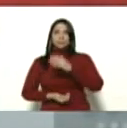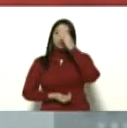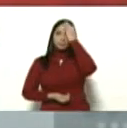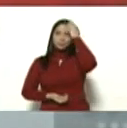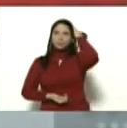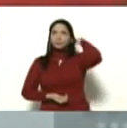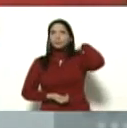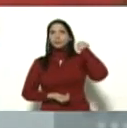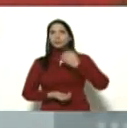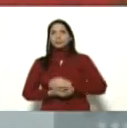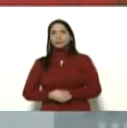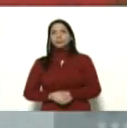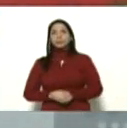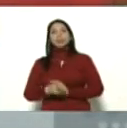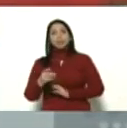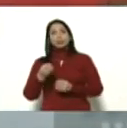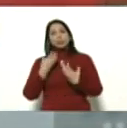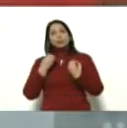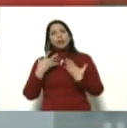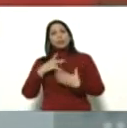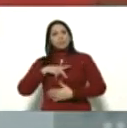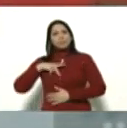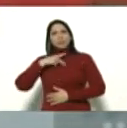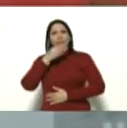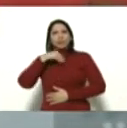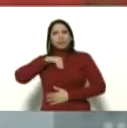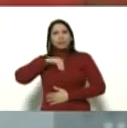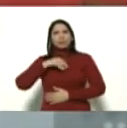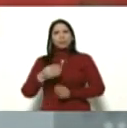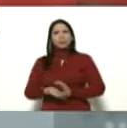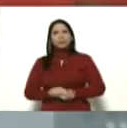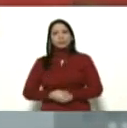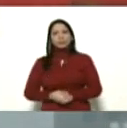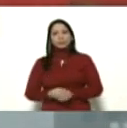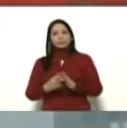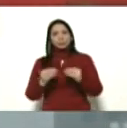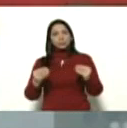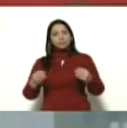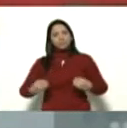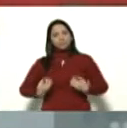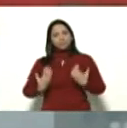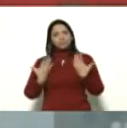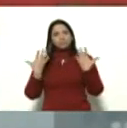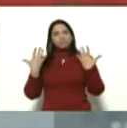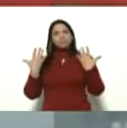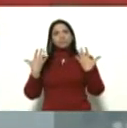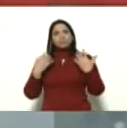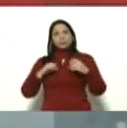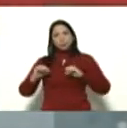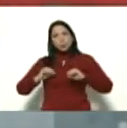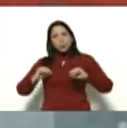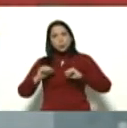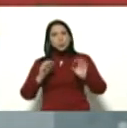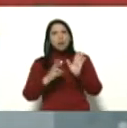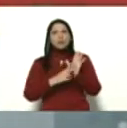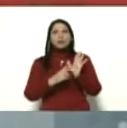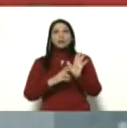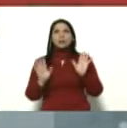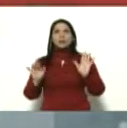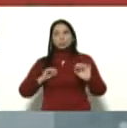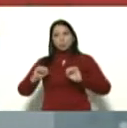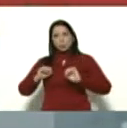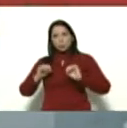vale la pena tener toda esa pasión por dentro toda esa emoción que nos mueva de verdad de manera